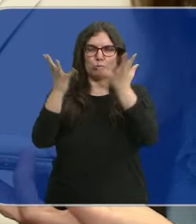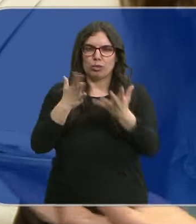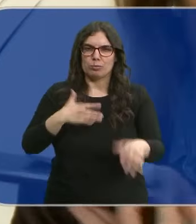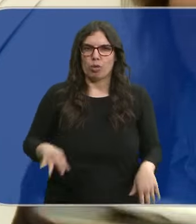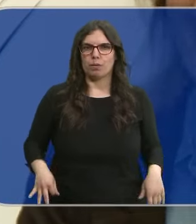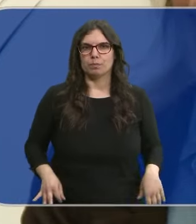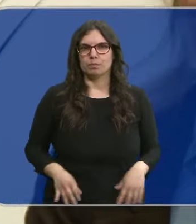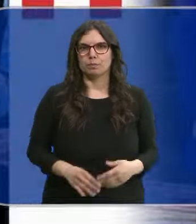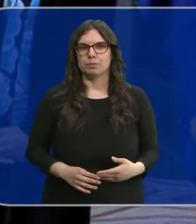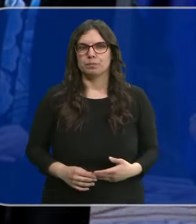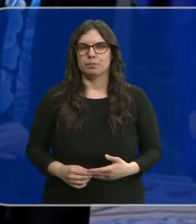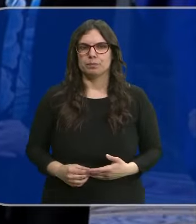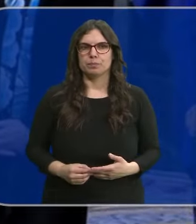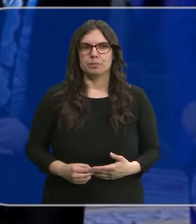Mundial.